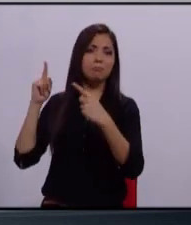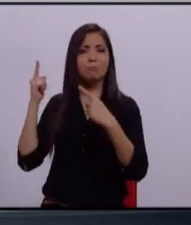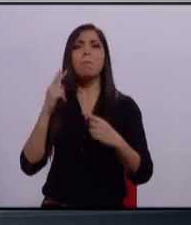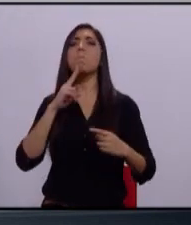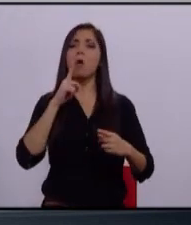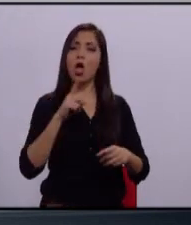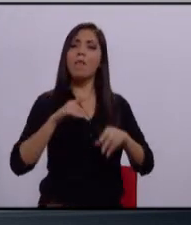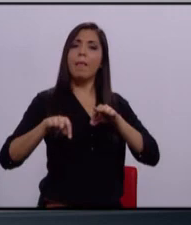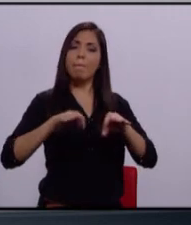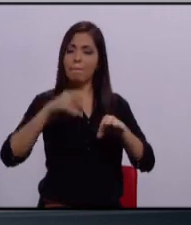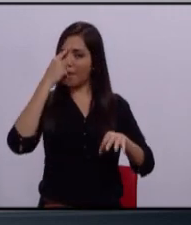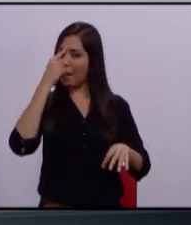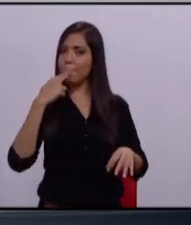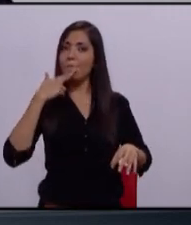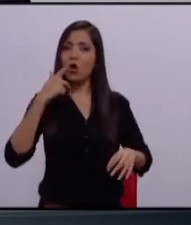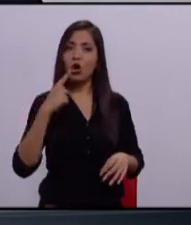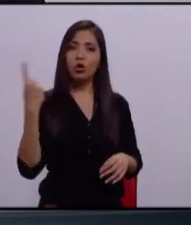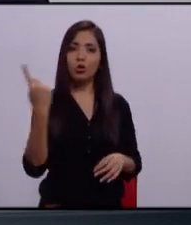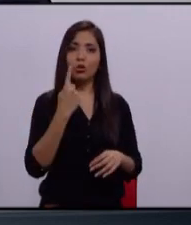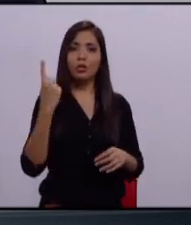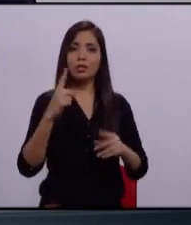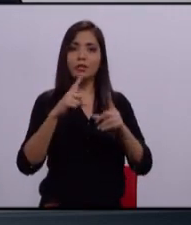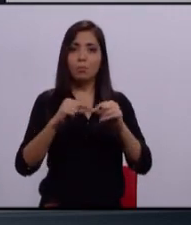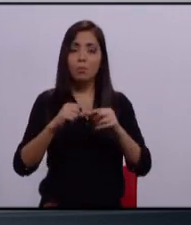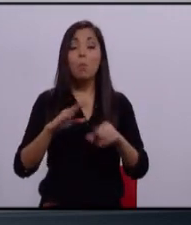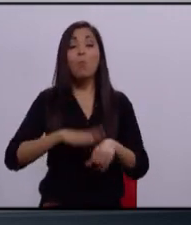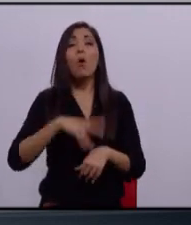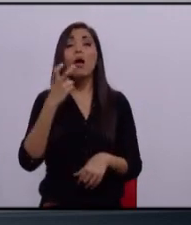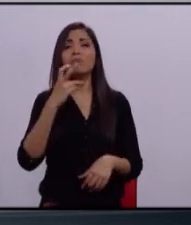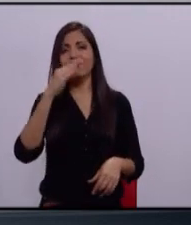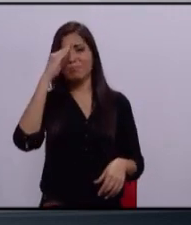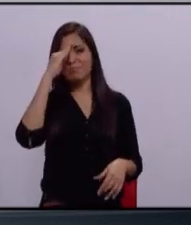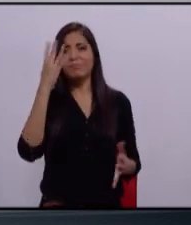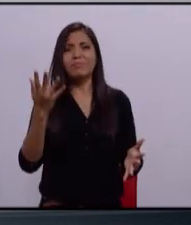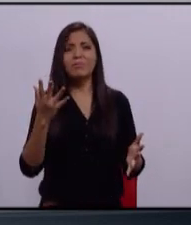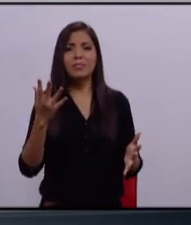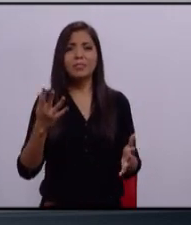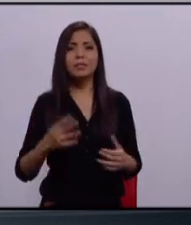mejor Zapopan. Por eso, es importante crear un binomio